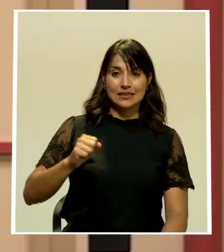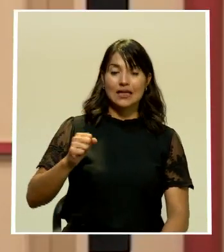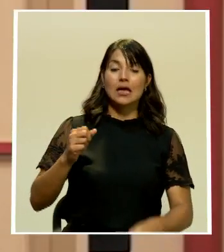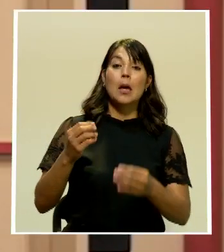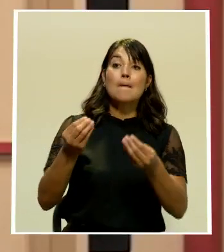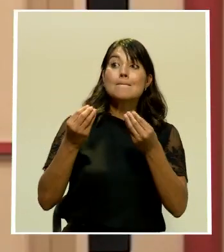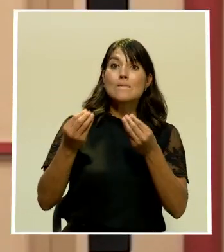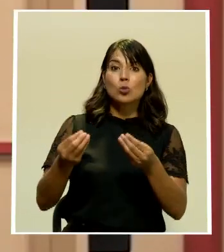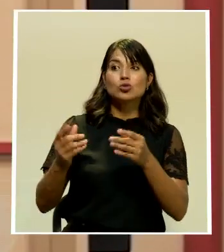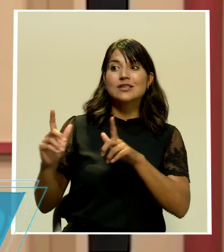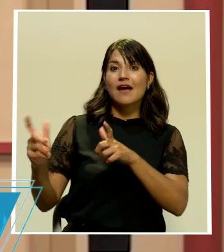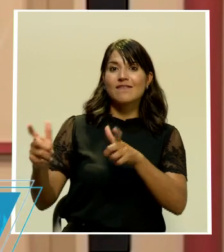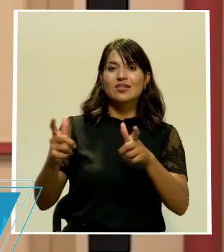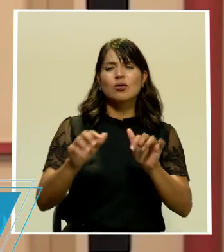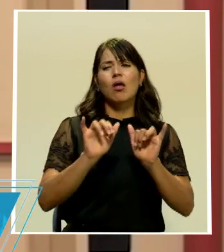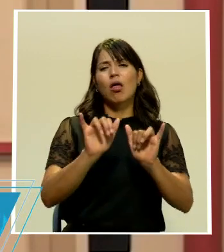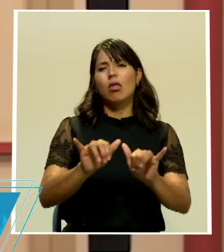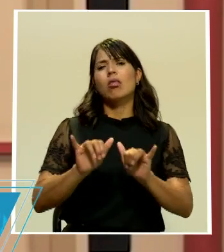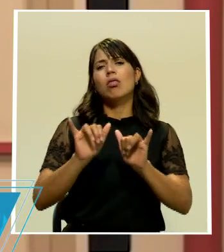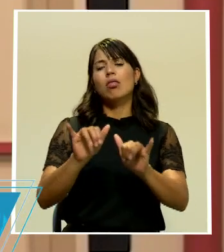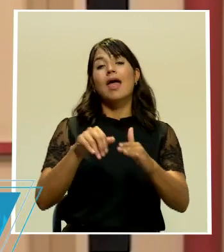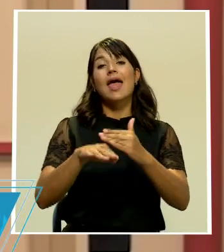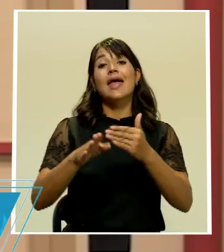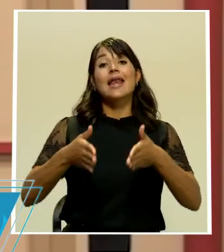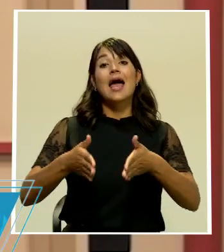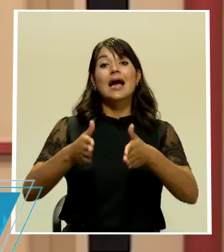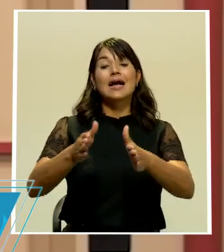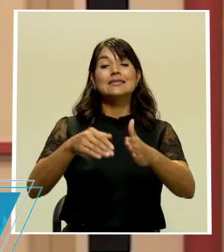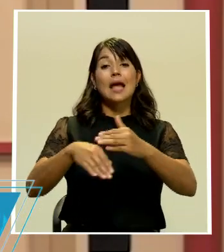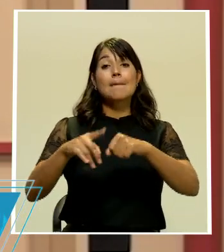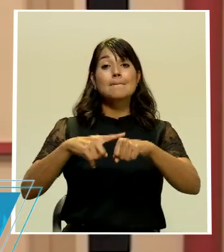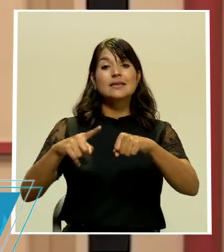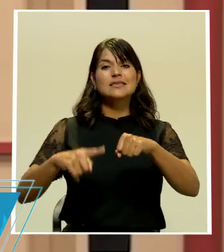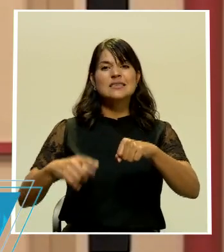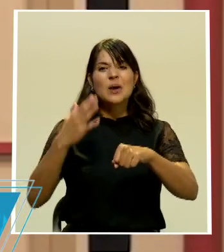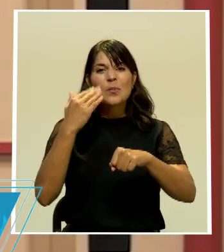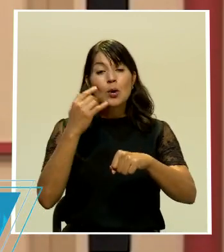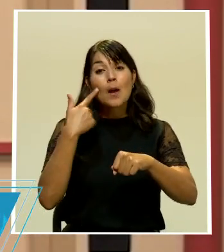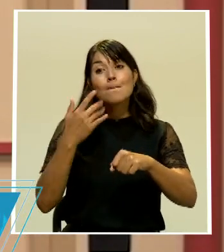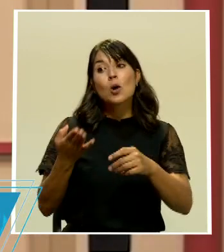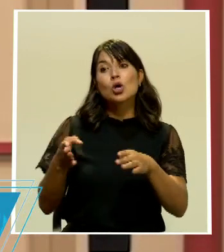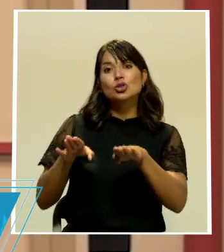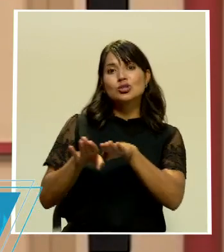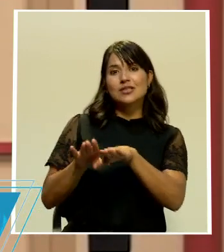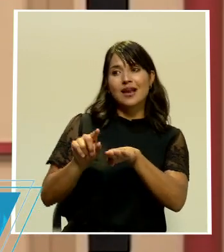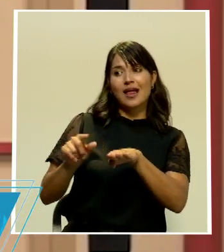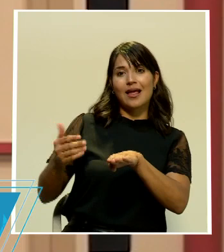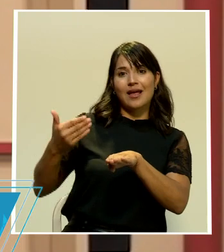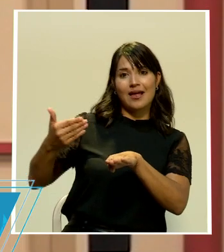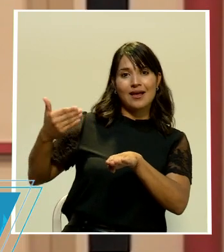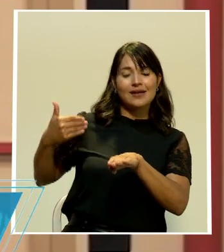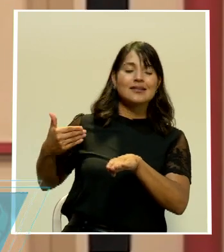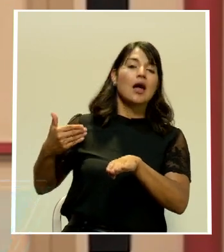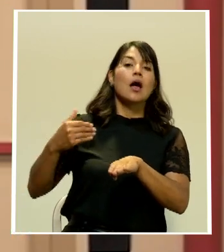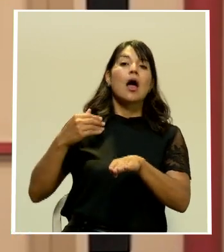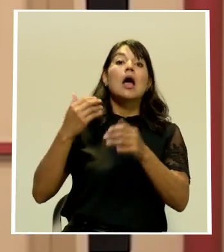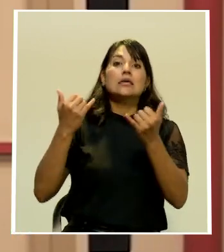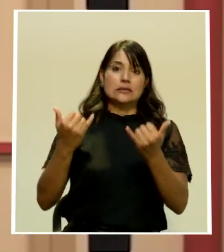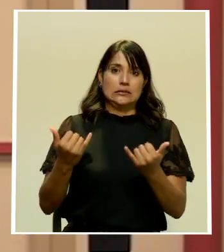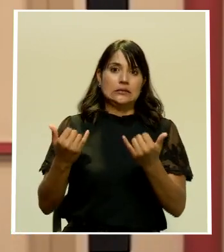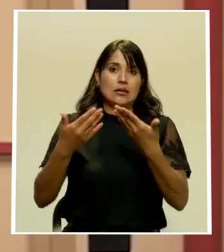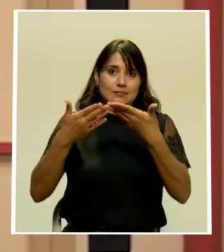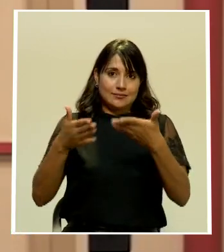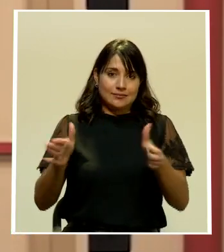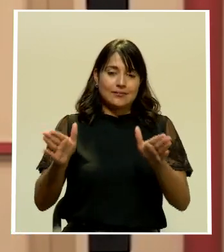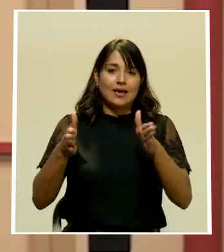cantidad de basura no se recogía en las calles de Pérez Celedón debido a las manifestaciones. A raíz del levantamiento de los